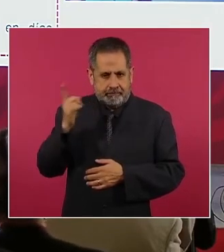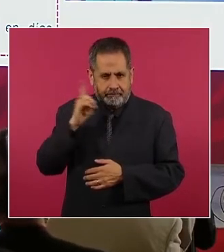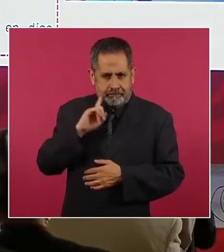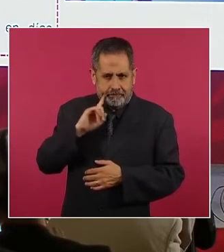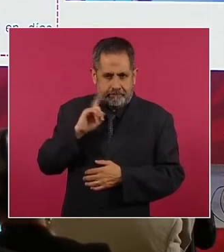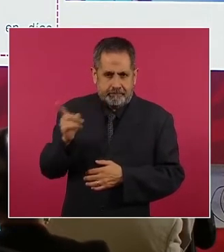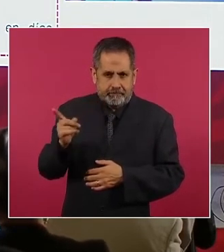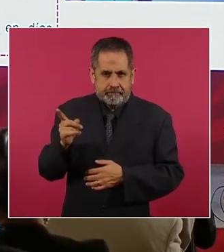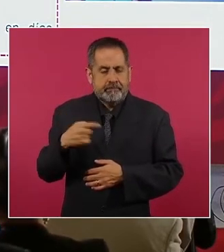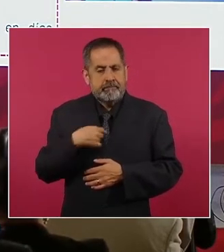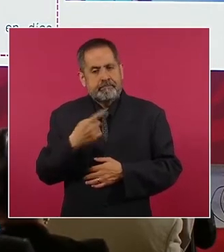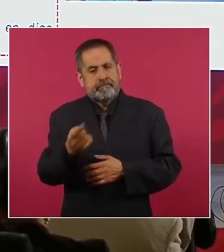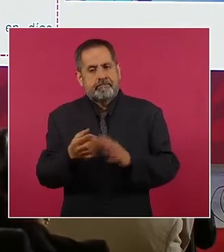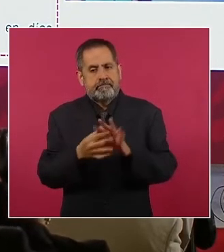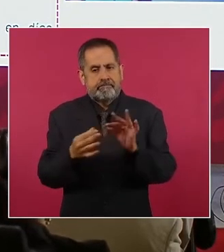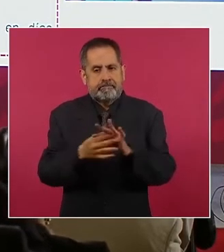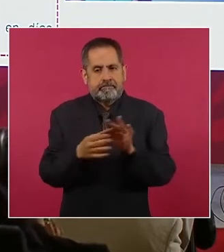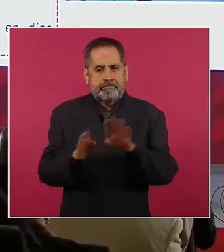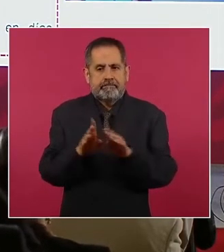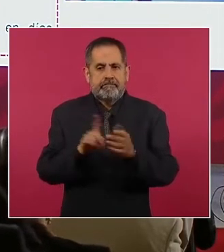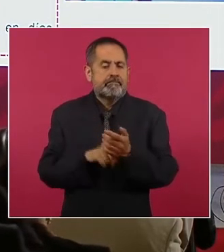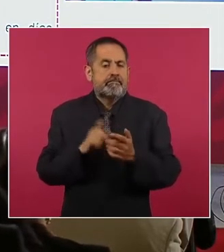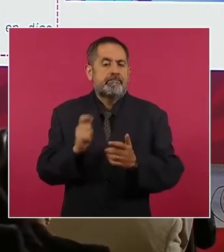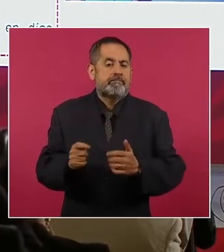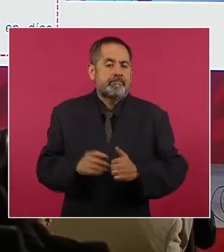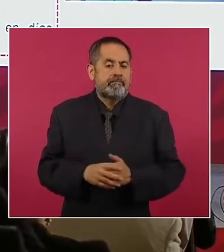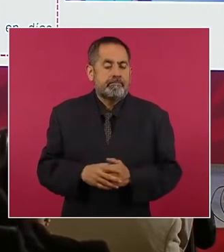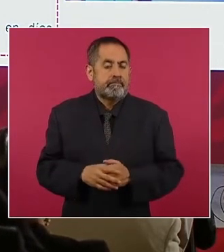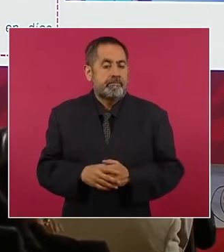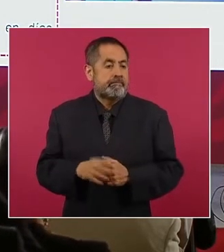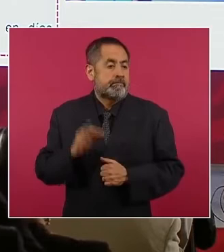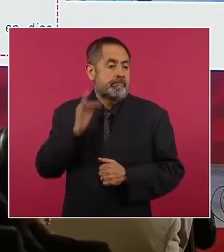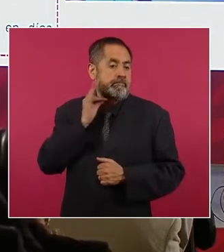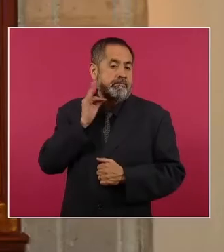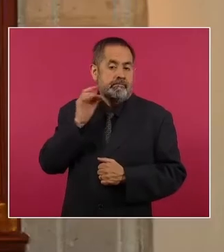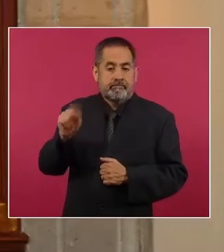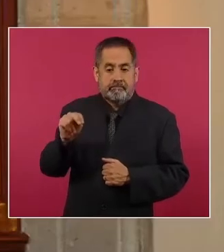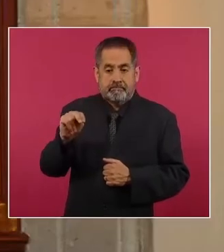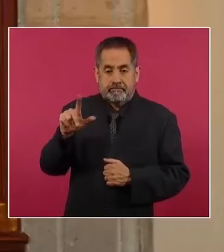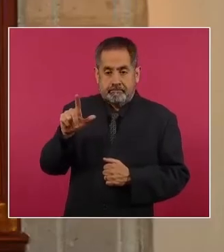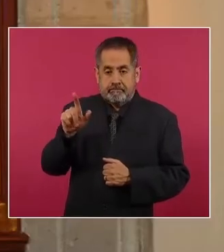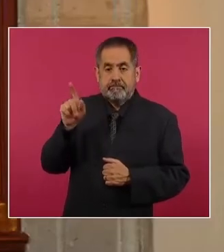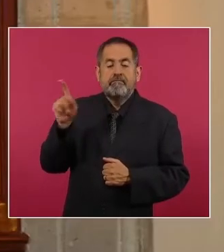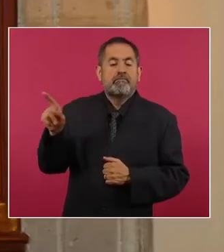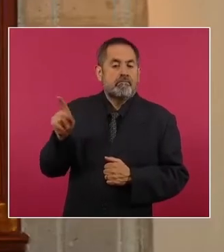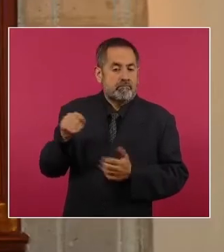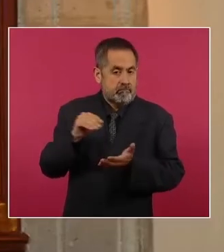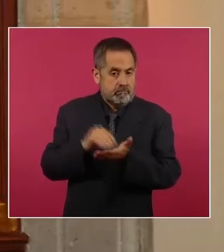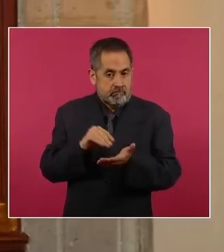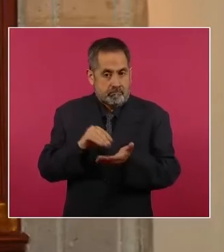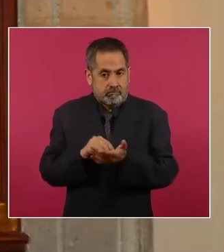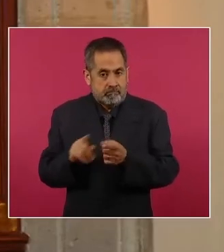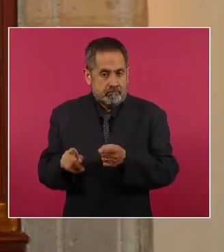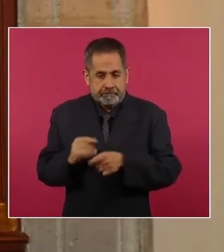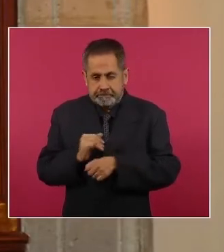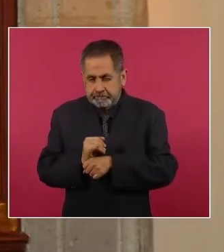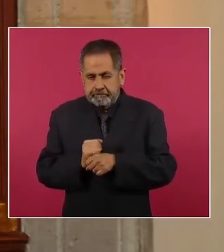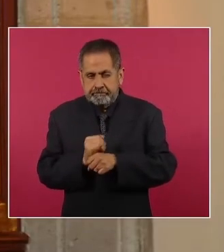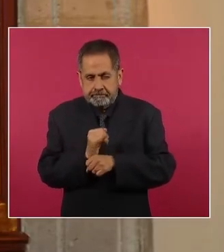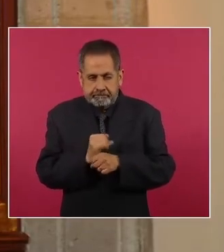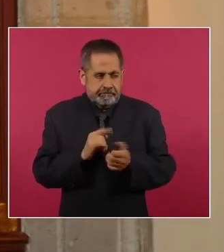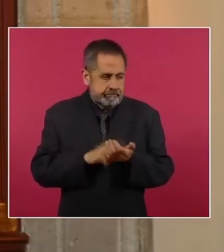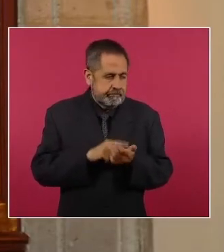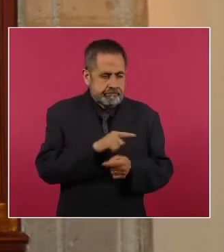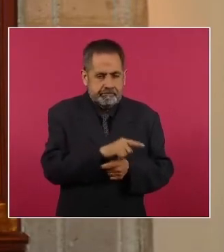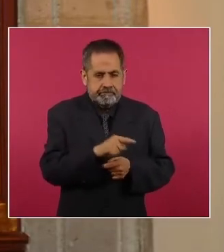comentar, como aquí lo explicamos en alguna ocasión, la Fiscalía de Nuevo León mantiene las investigaciones